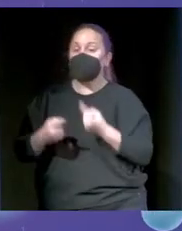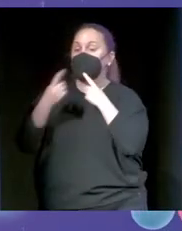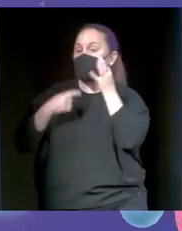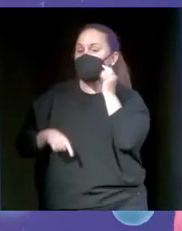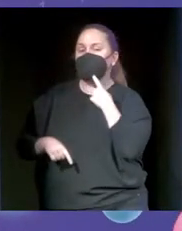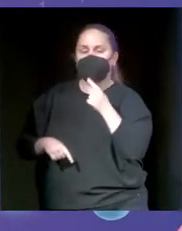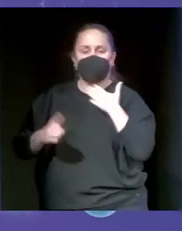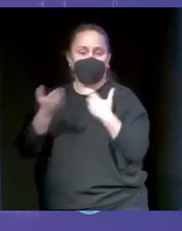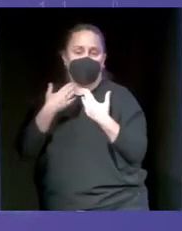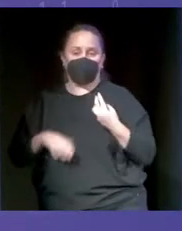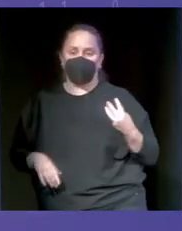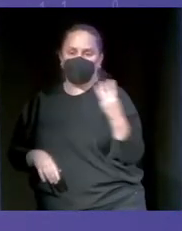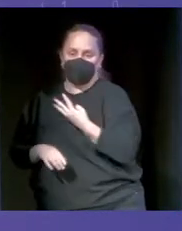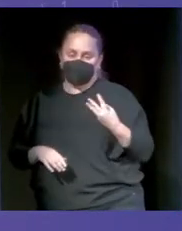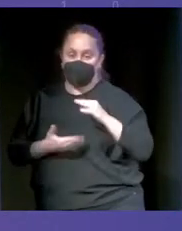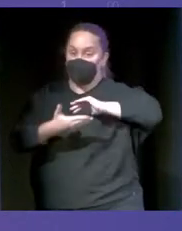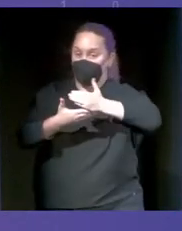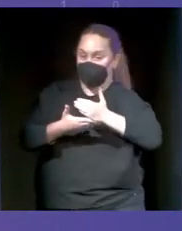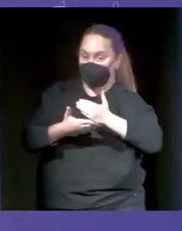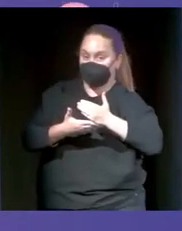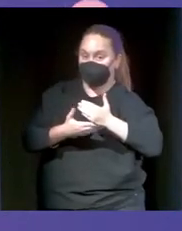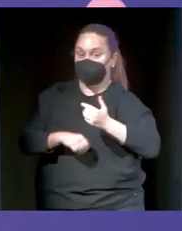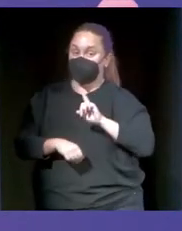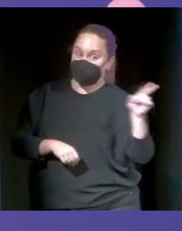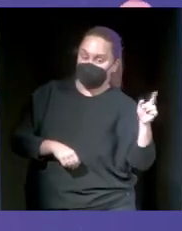relación, ella, yo y mi portátil, y no precisamente en ese orden.